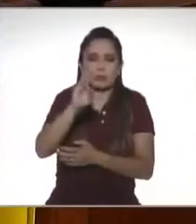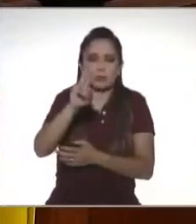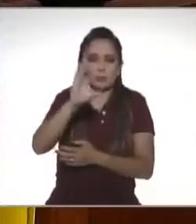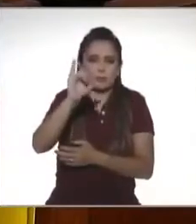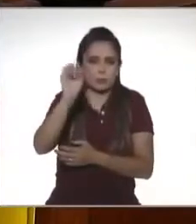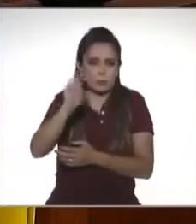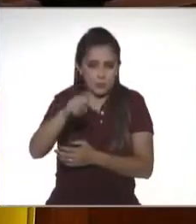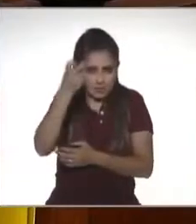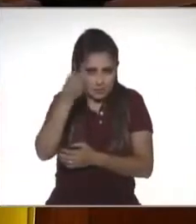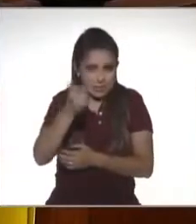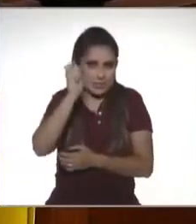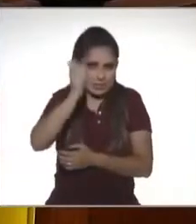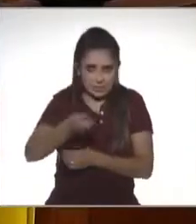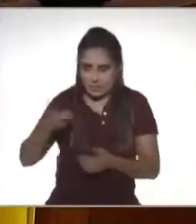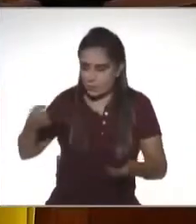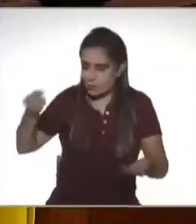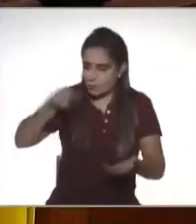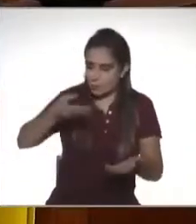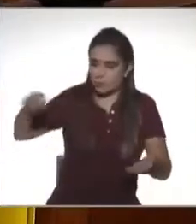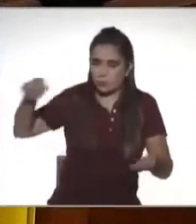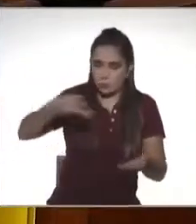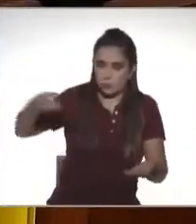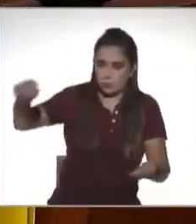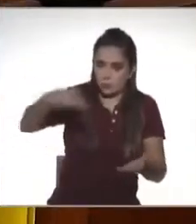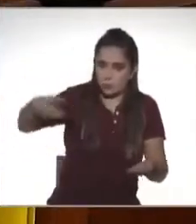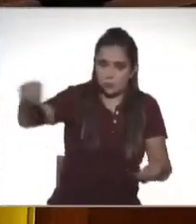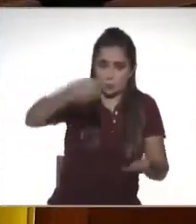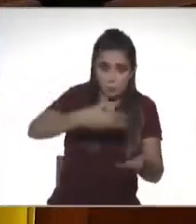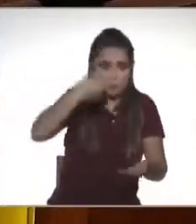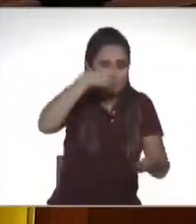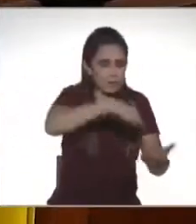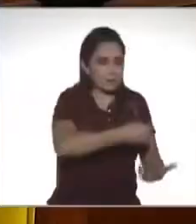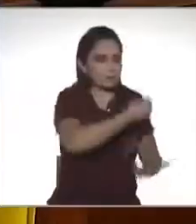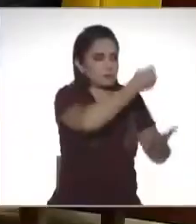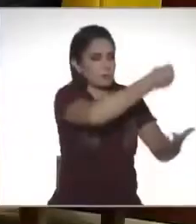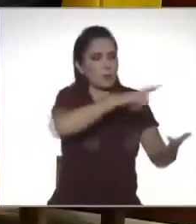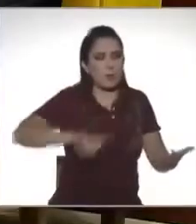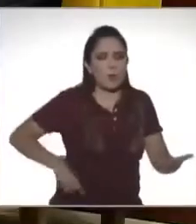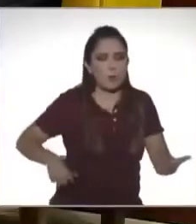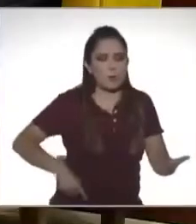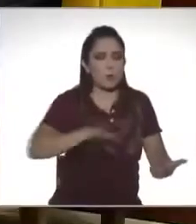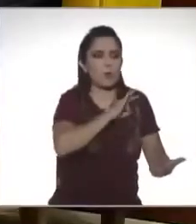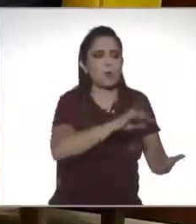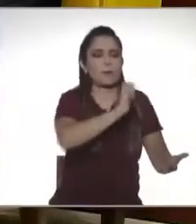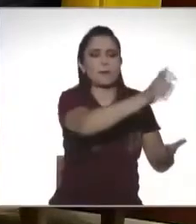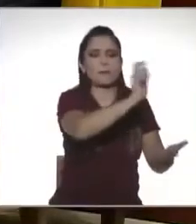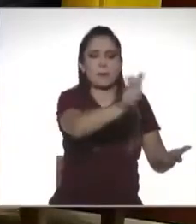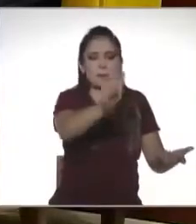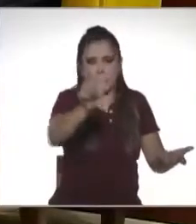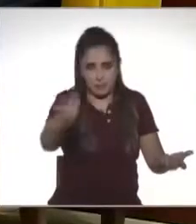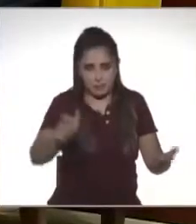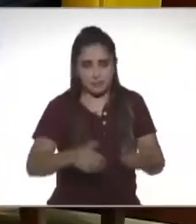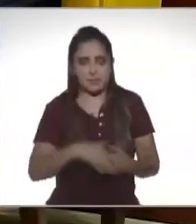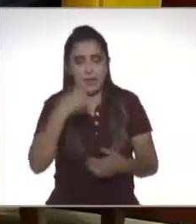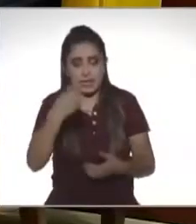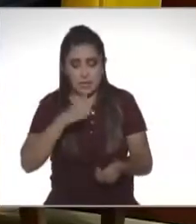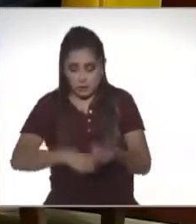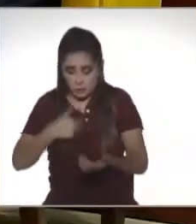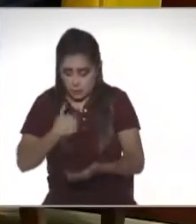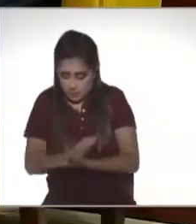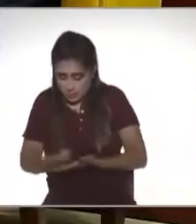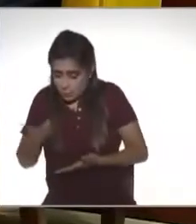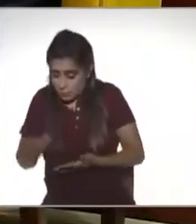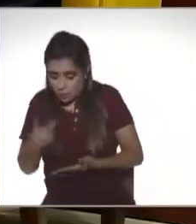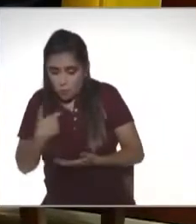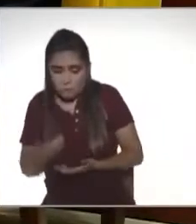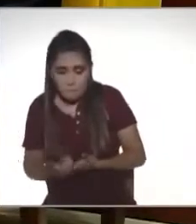Constitución nos dice que estamos obligados a contribuir al gasto público. Ese es el concepto fundamental. De lo que yo tengo, tengo que aportar para que el